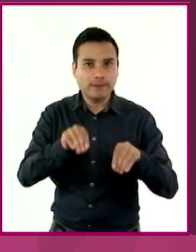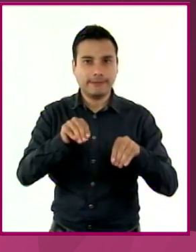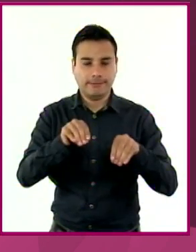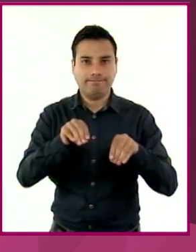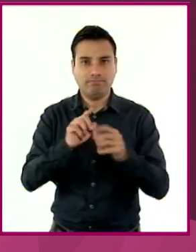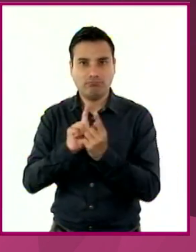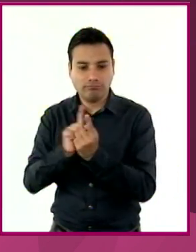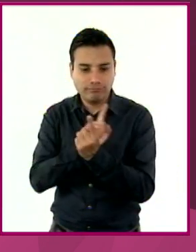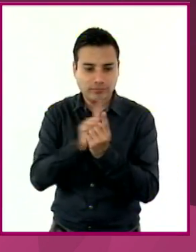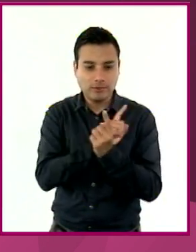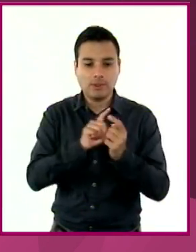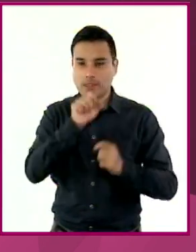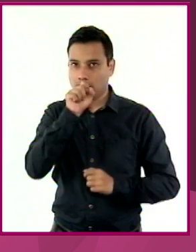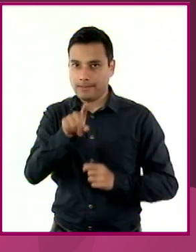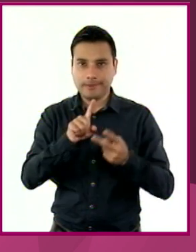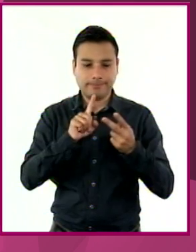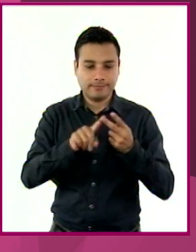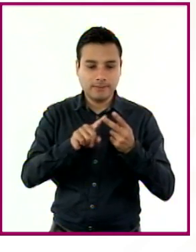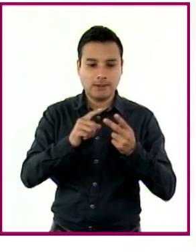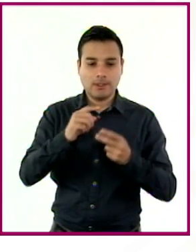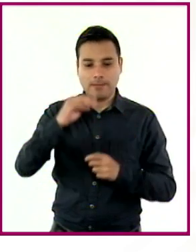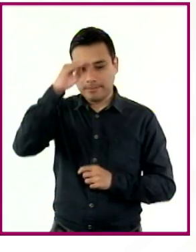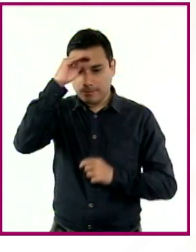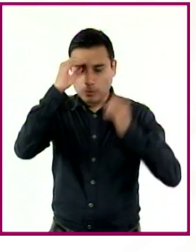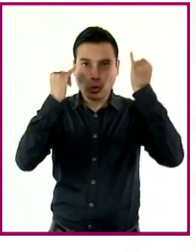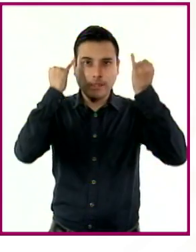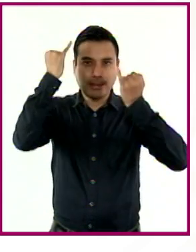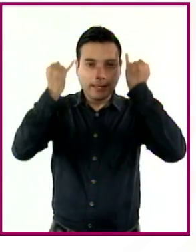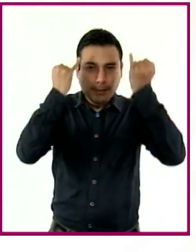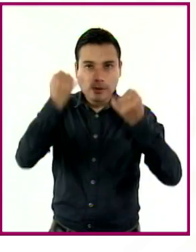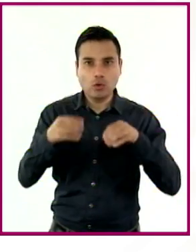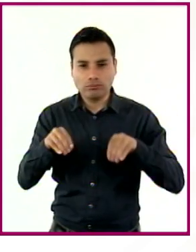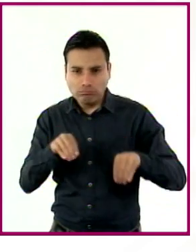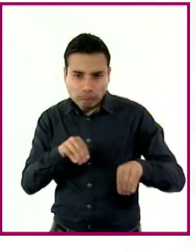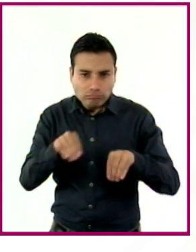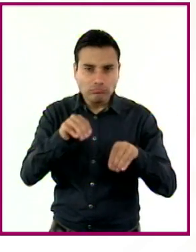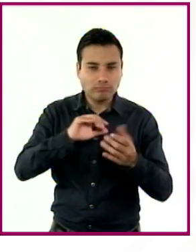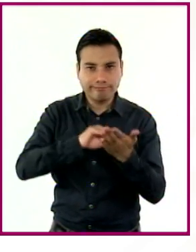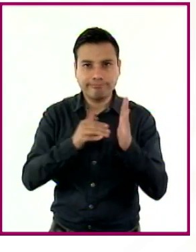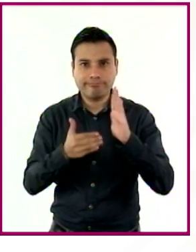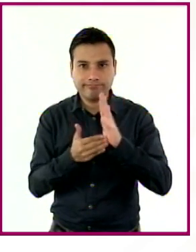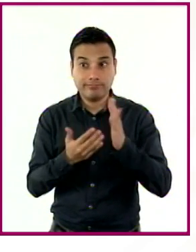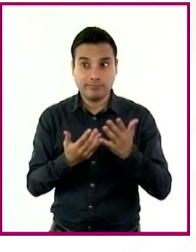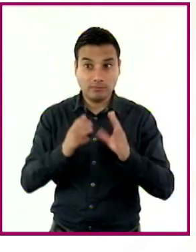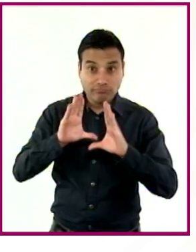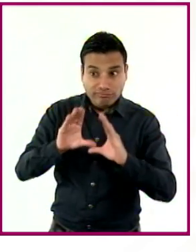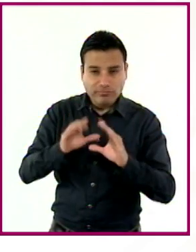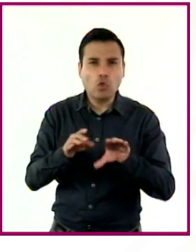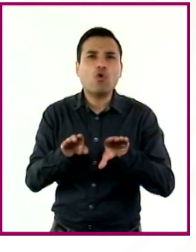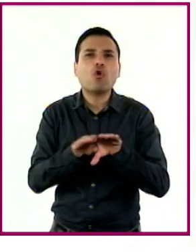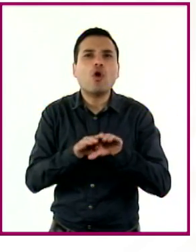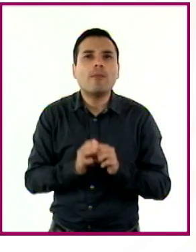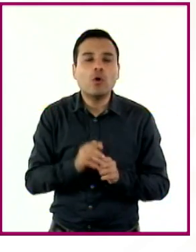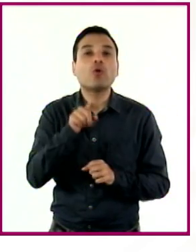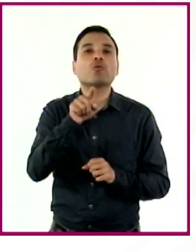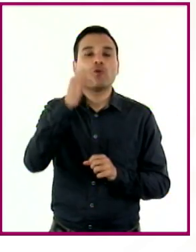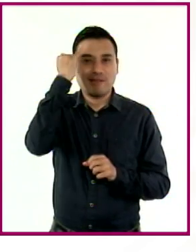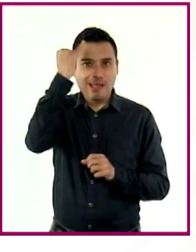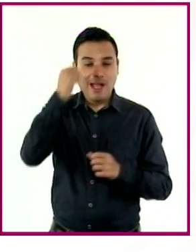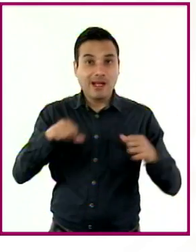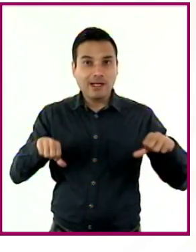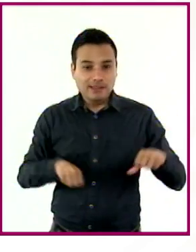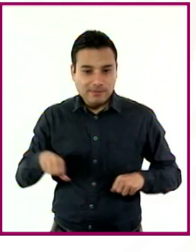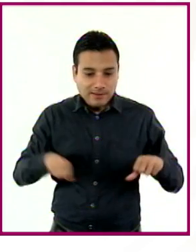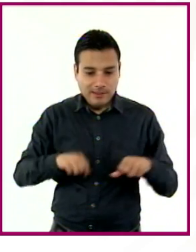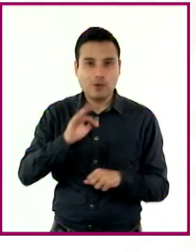lúdico, divergente y estratégico, se sugiere programar actividades que les permitan poner a prueba procesos a través